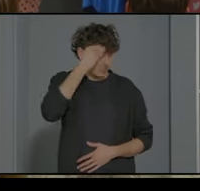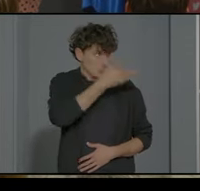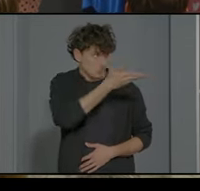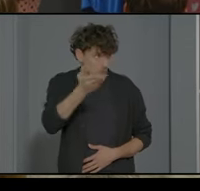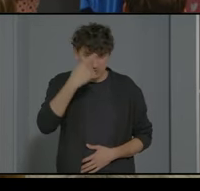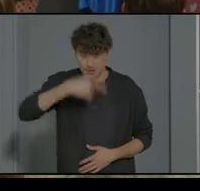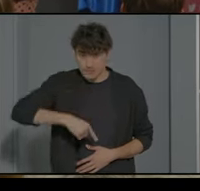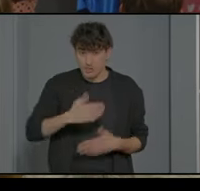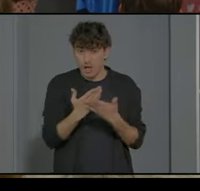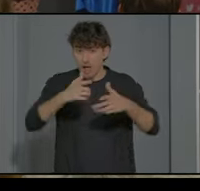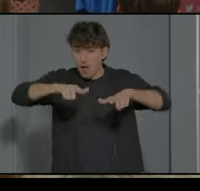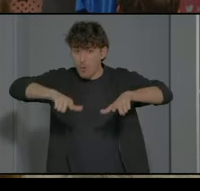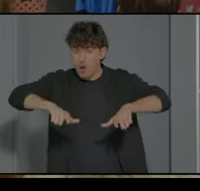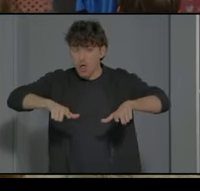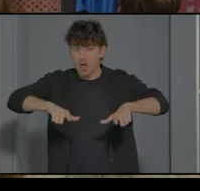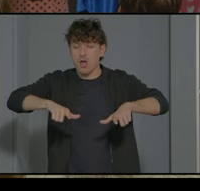centro